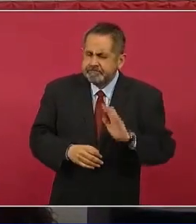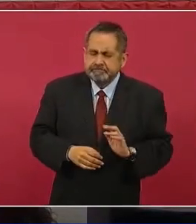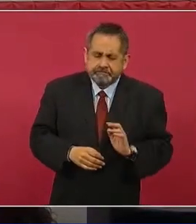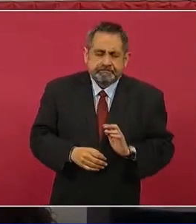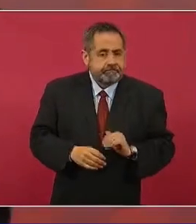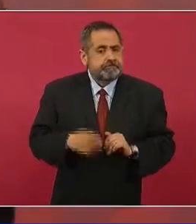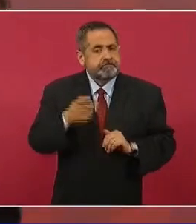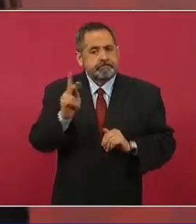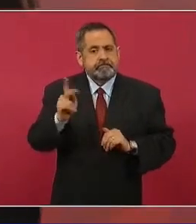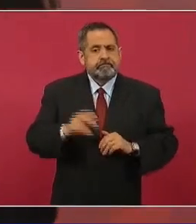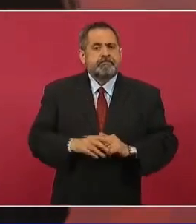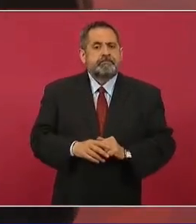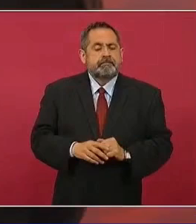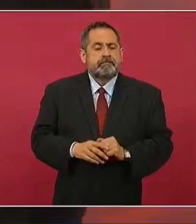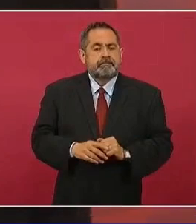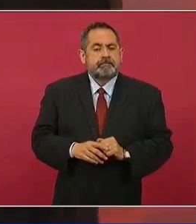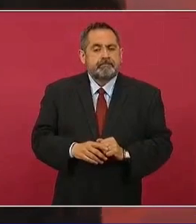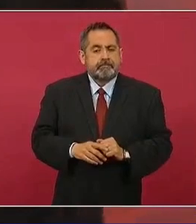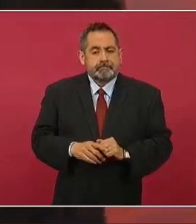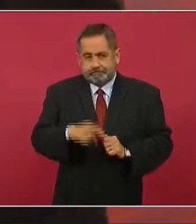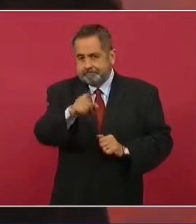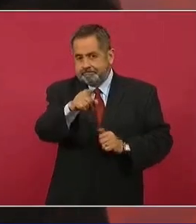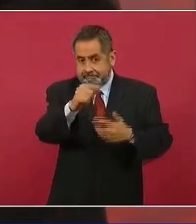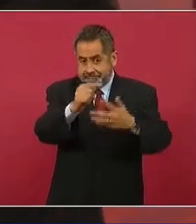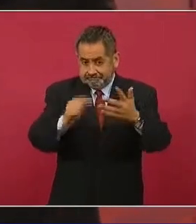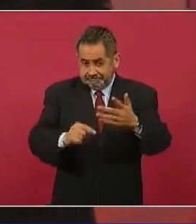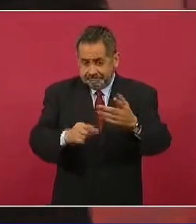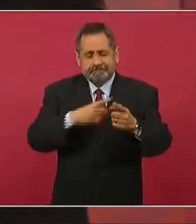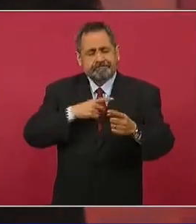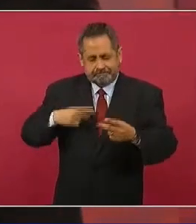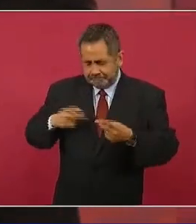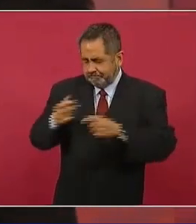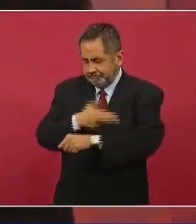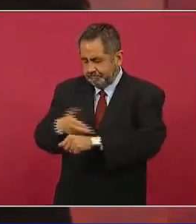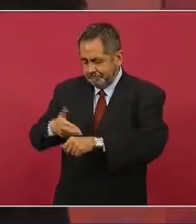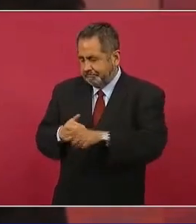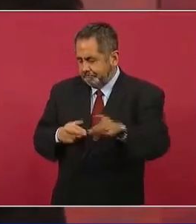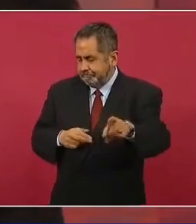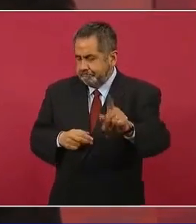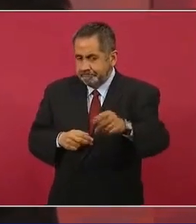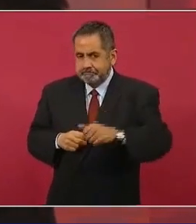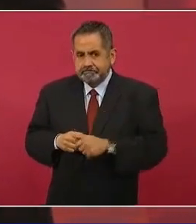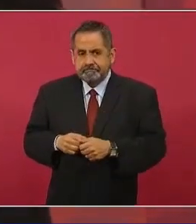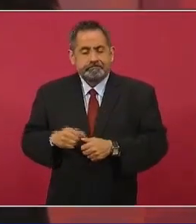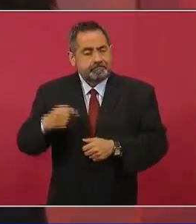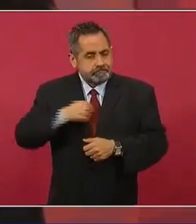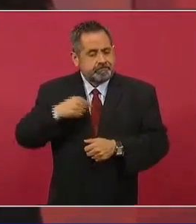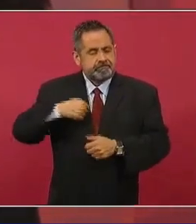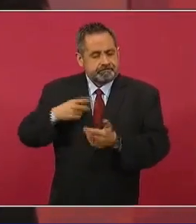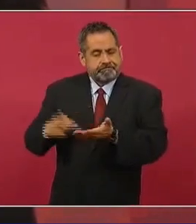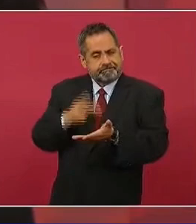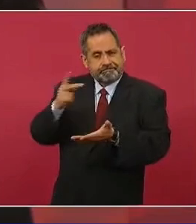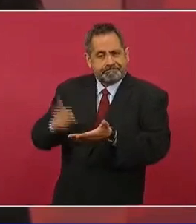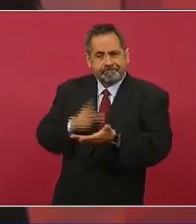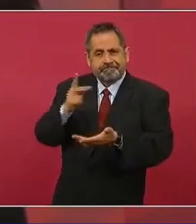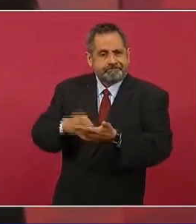todo eso se tiene que hacer. Yo me la paso diciendo